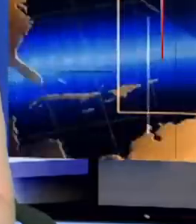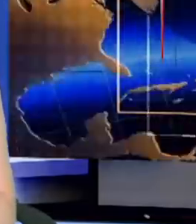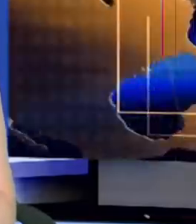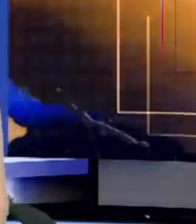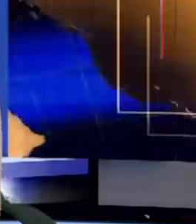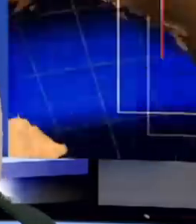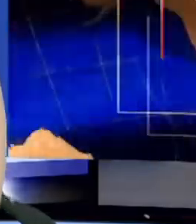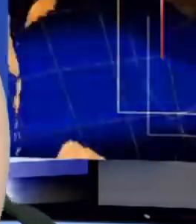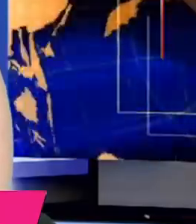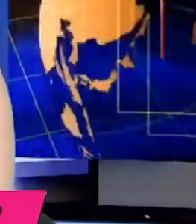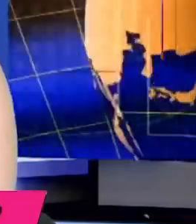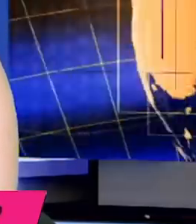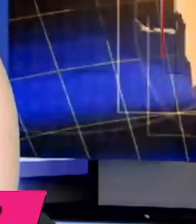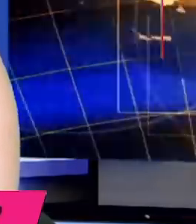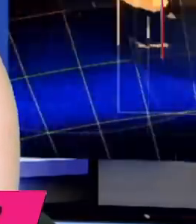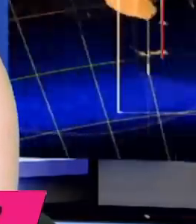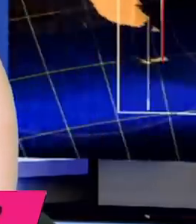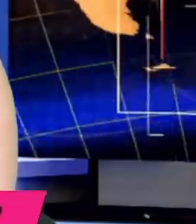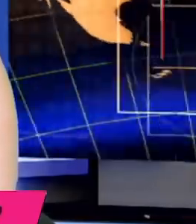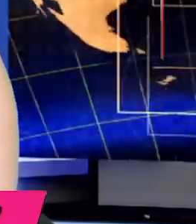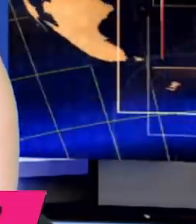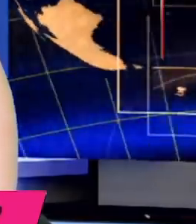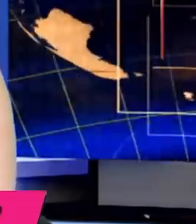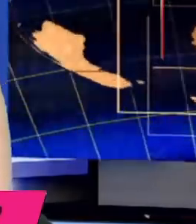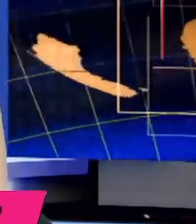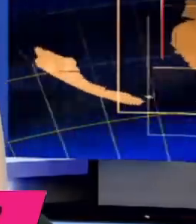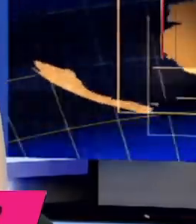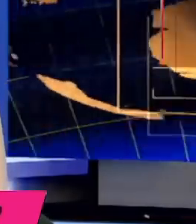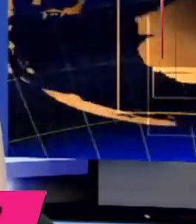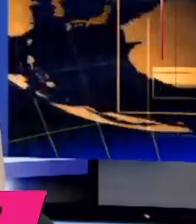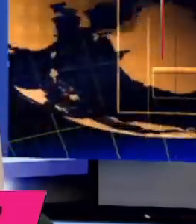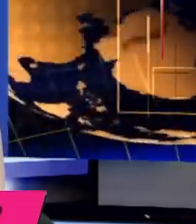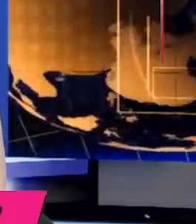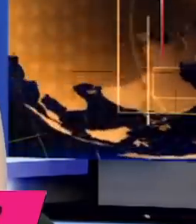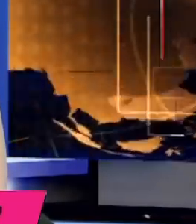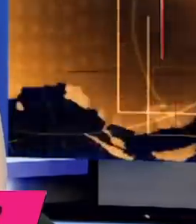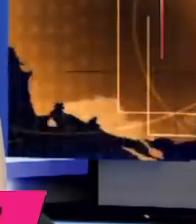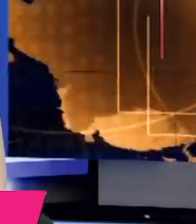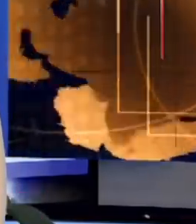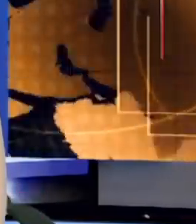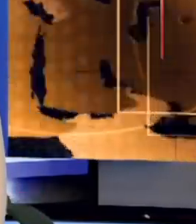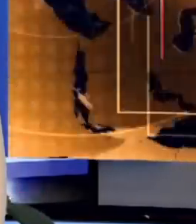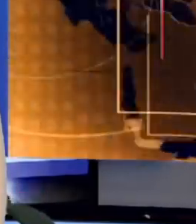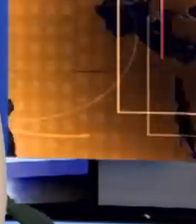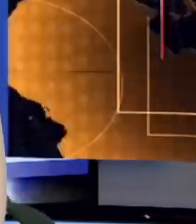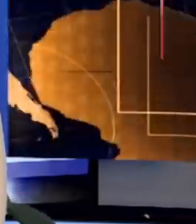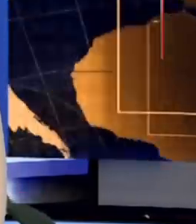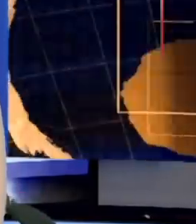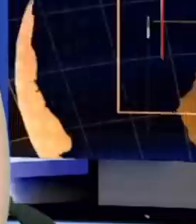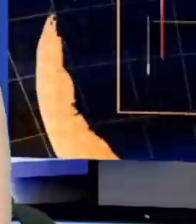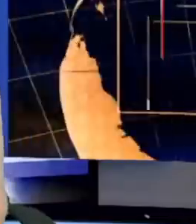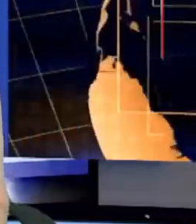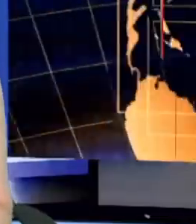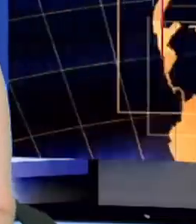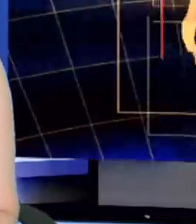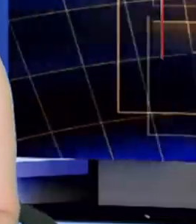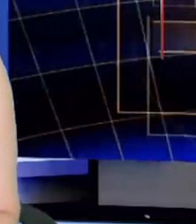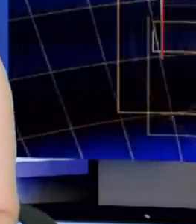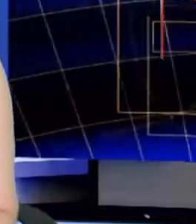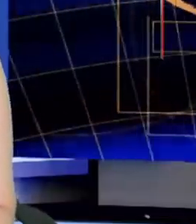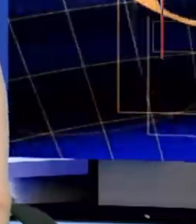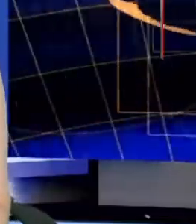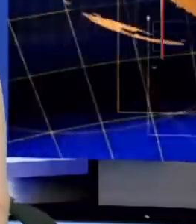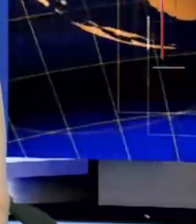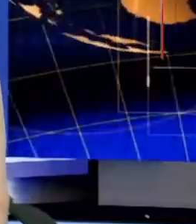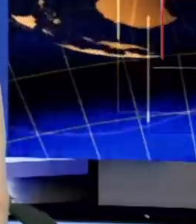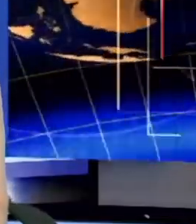También los invito a que me sigan en mis redes sociales, me encuentran como KaroGZ247 en Facebook, Twitter y también en Instagram